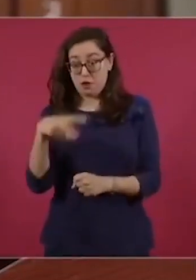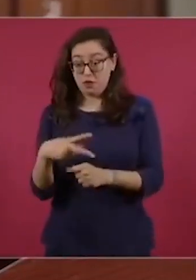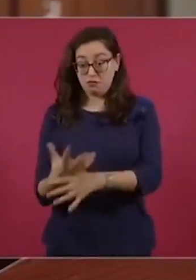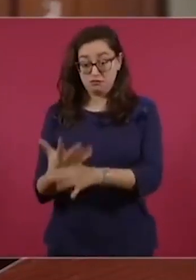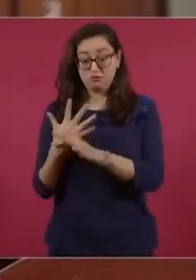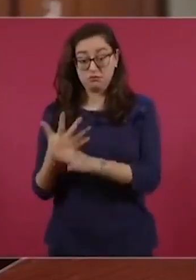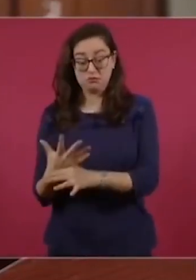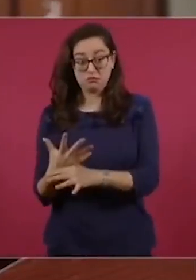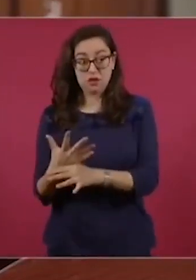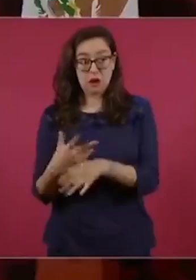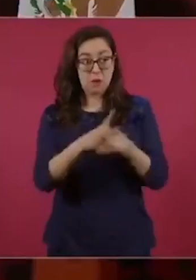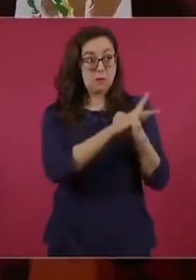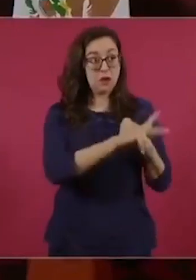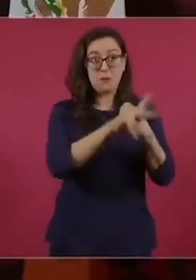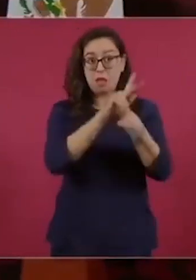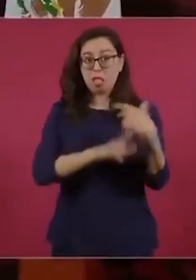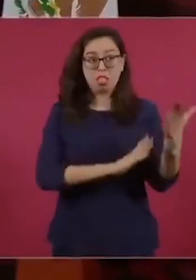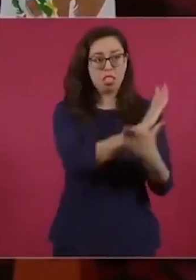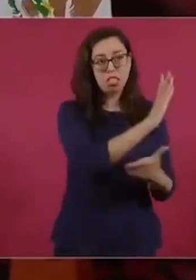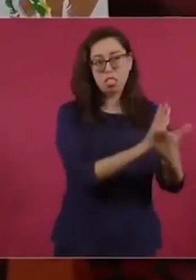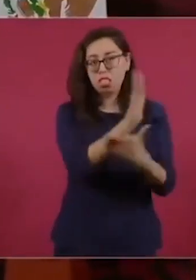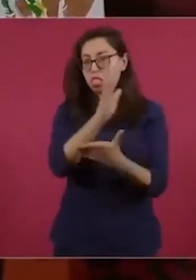autodeterminación de los pueblos.